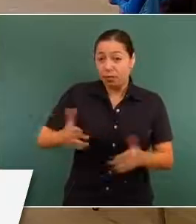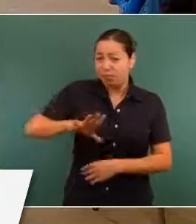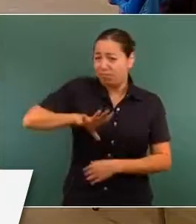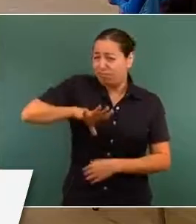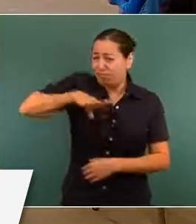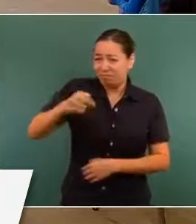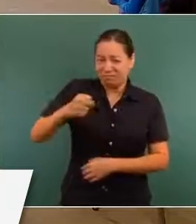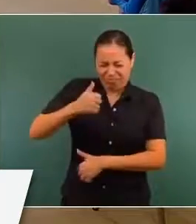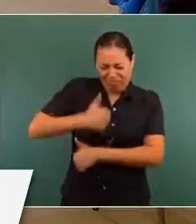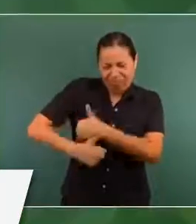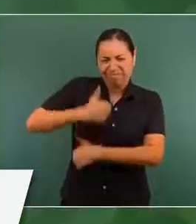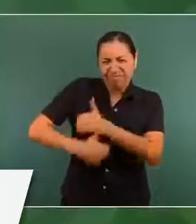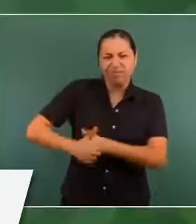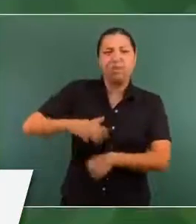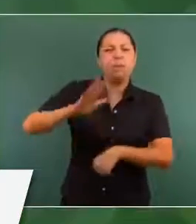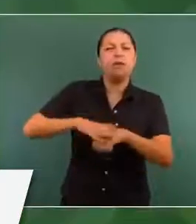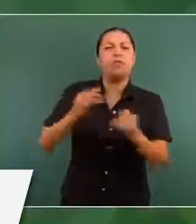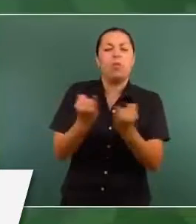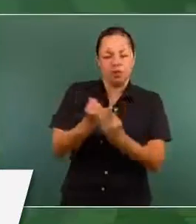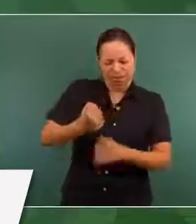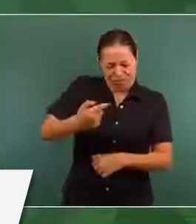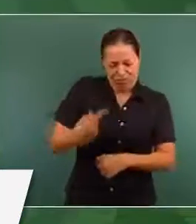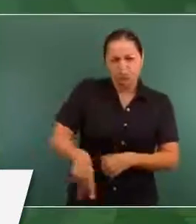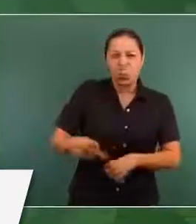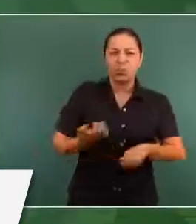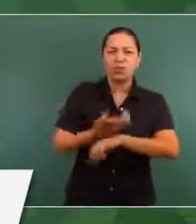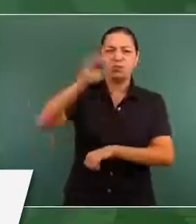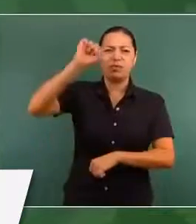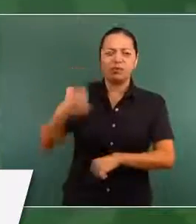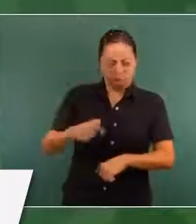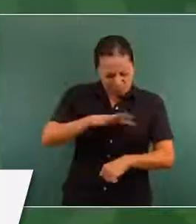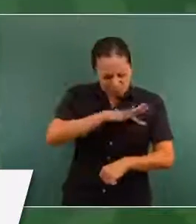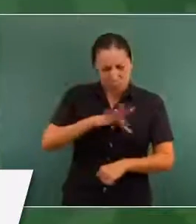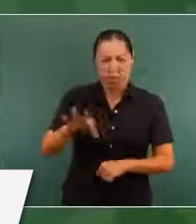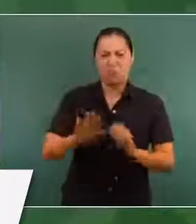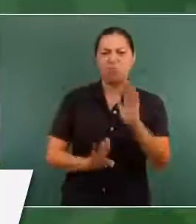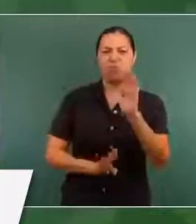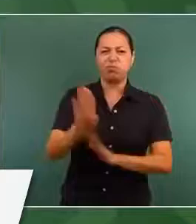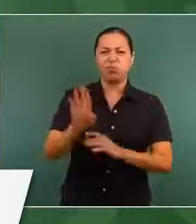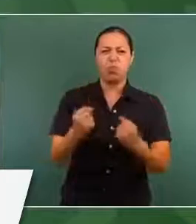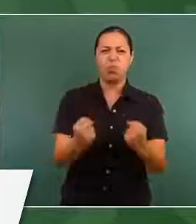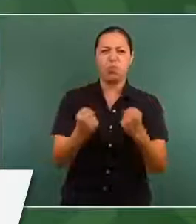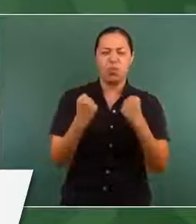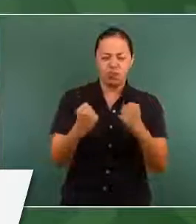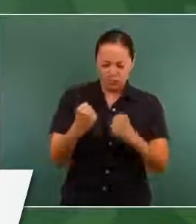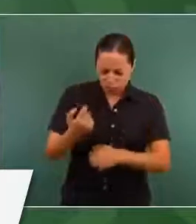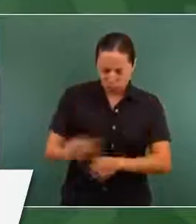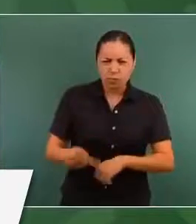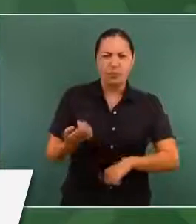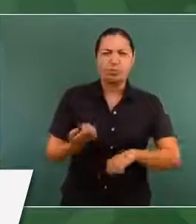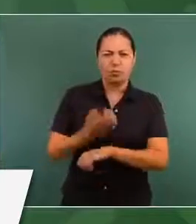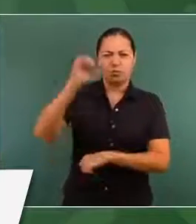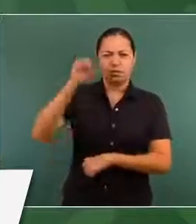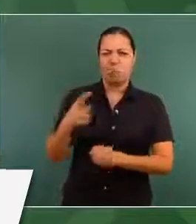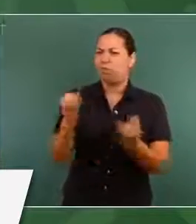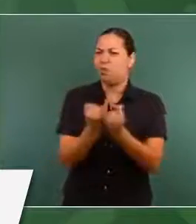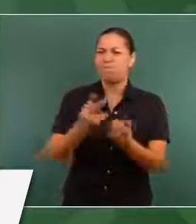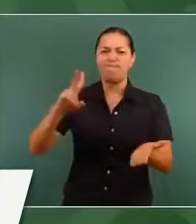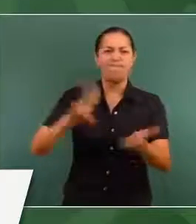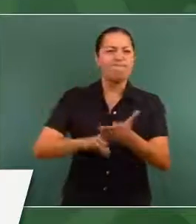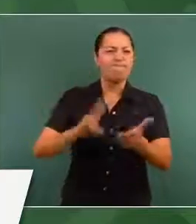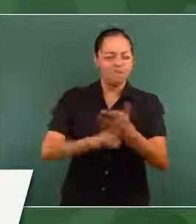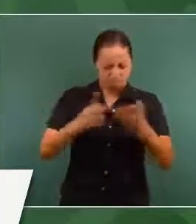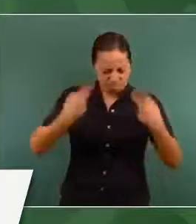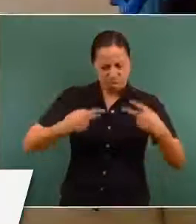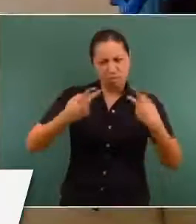nos reconozca por el enorme potencial y fortaleza que tiene este estado y sobre todo por el valor y talento de